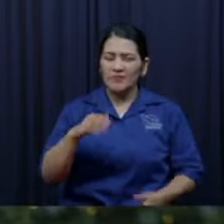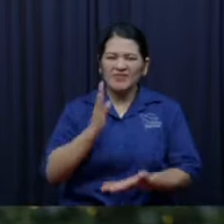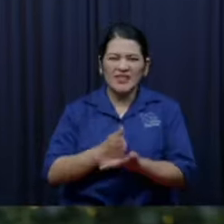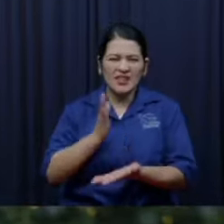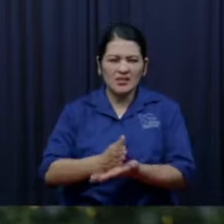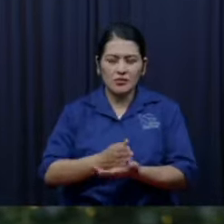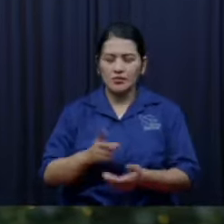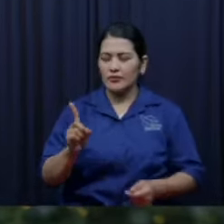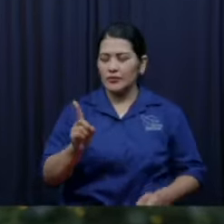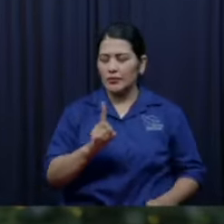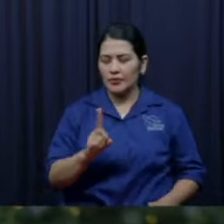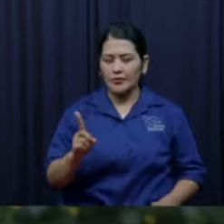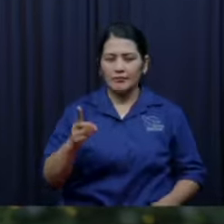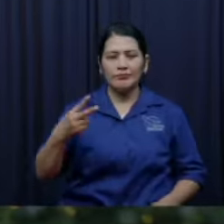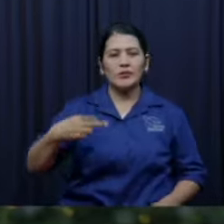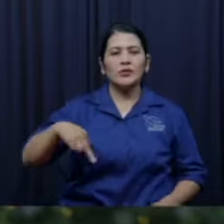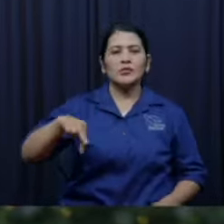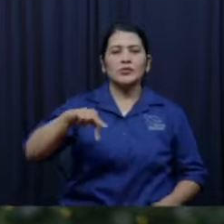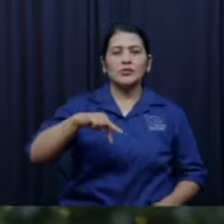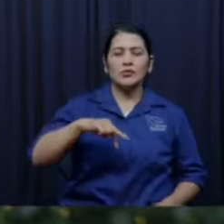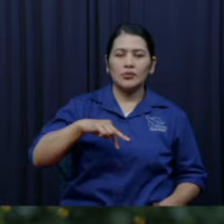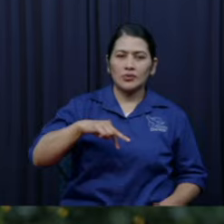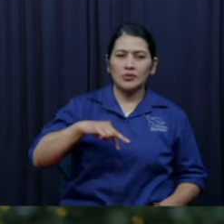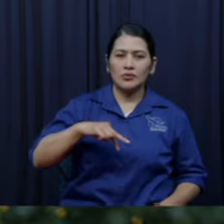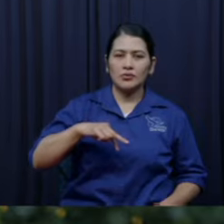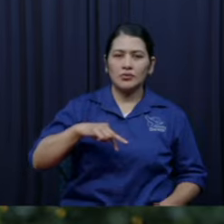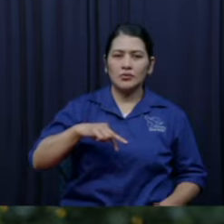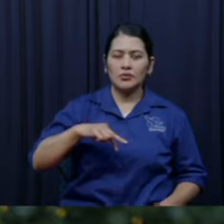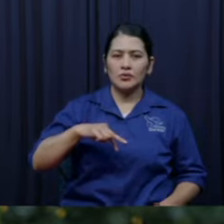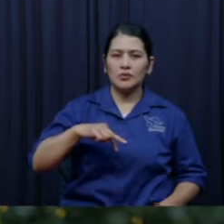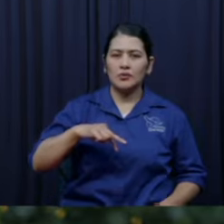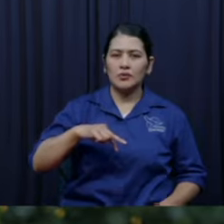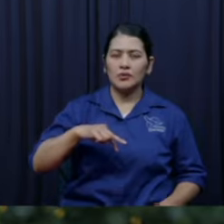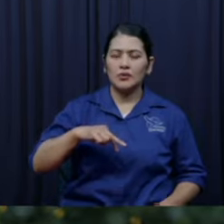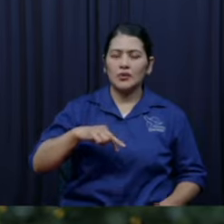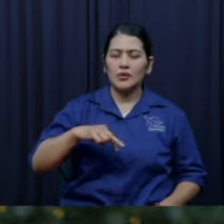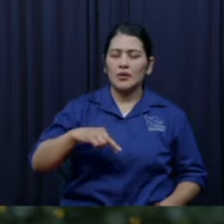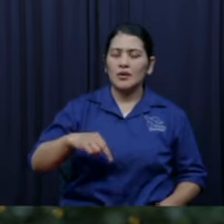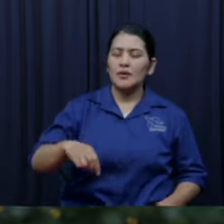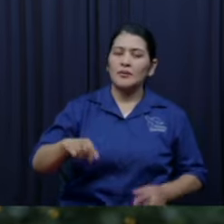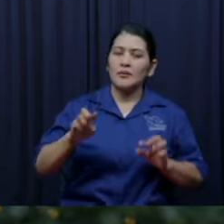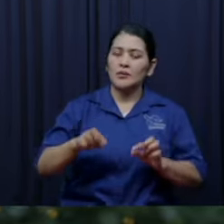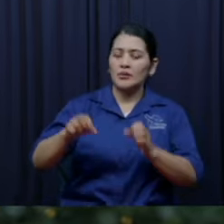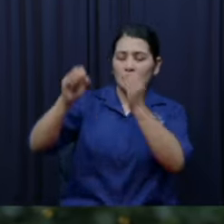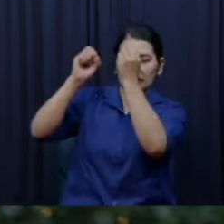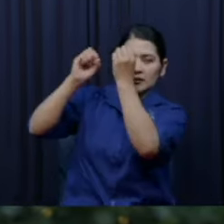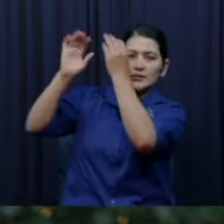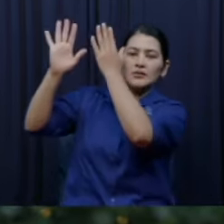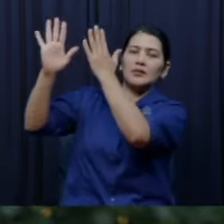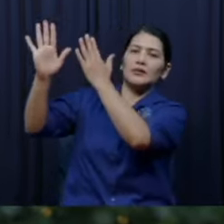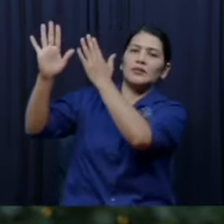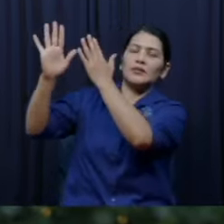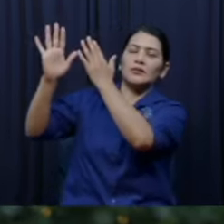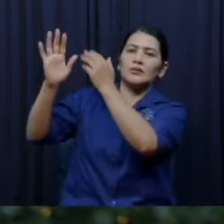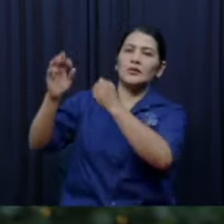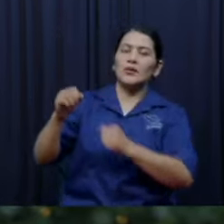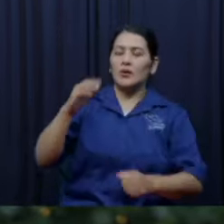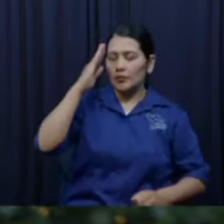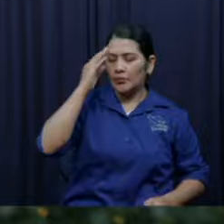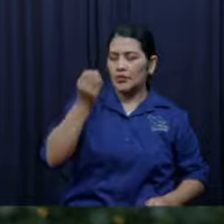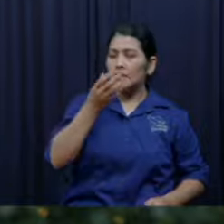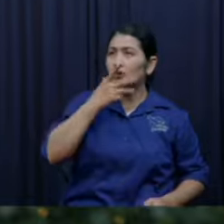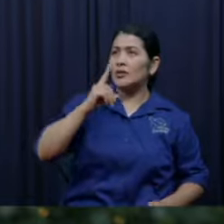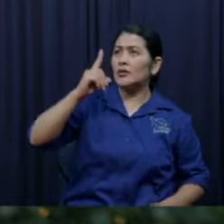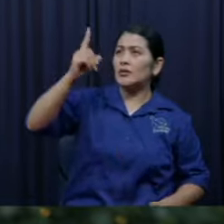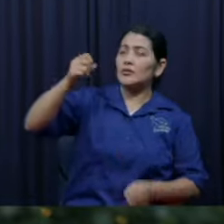su familia es un tesoro excelente sus hijos son una bendición de Dios que son un